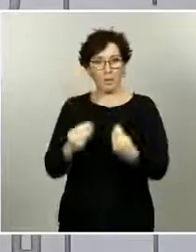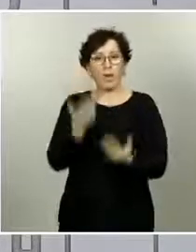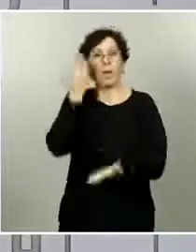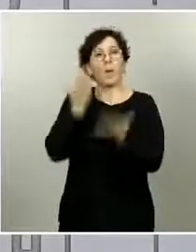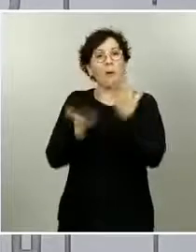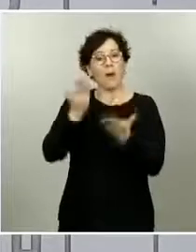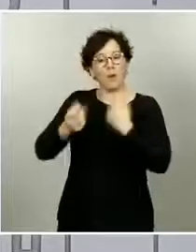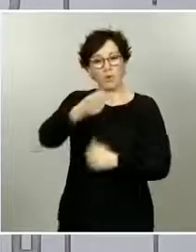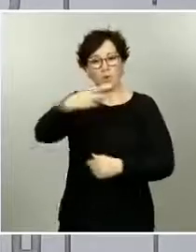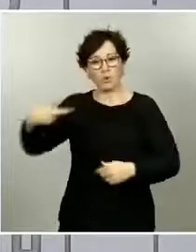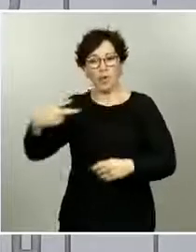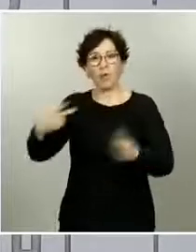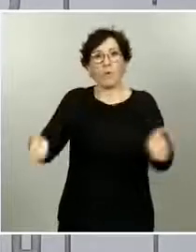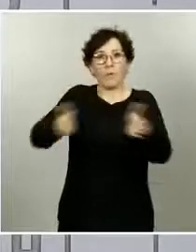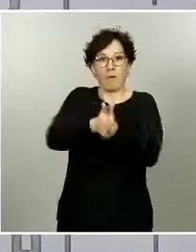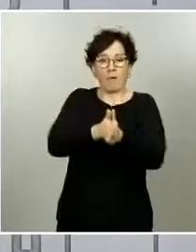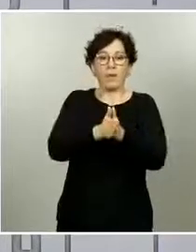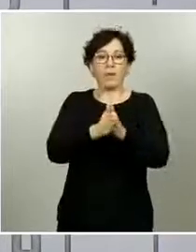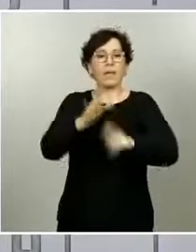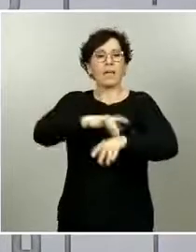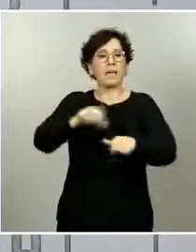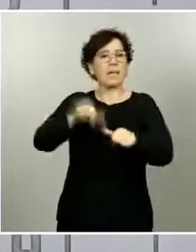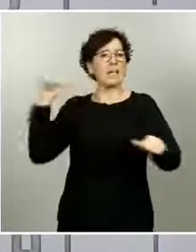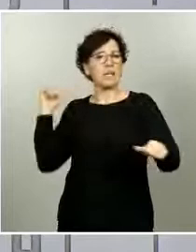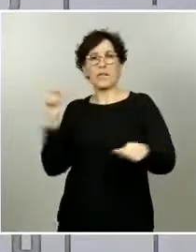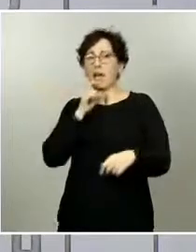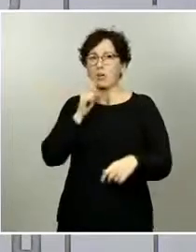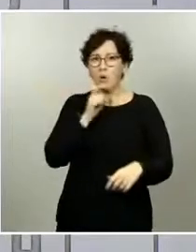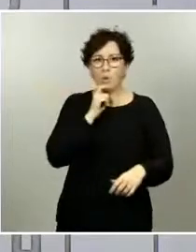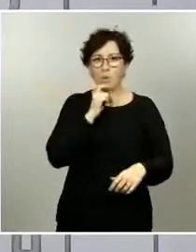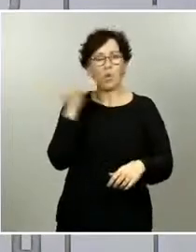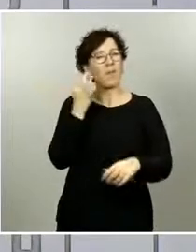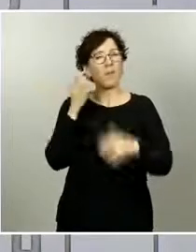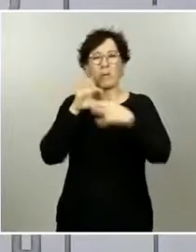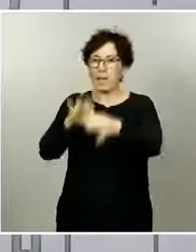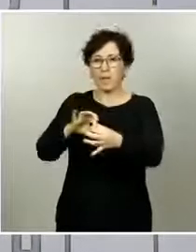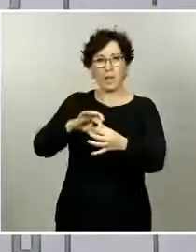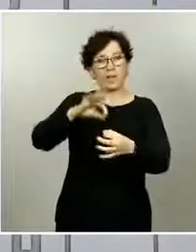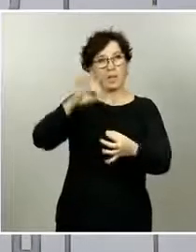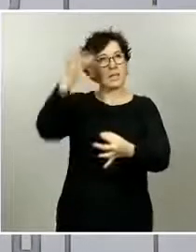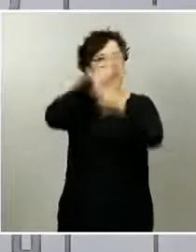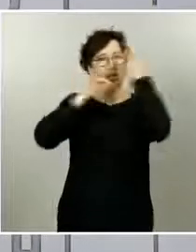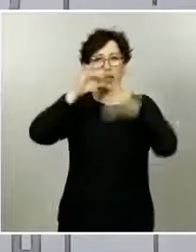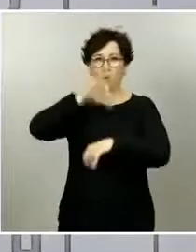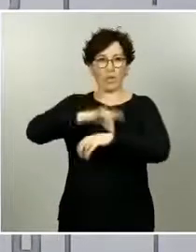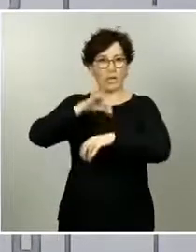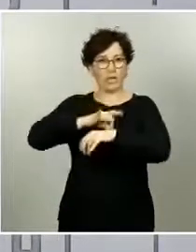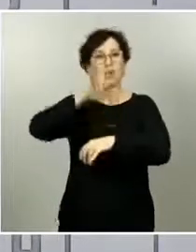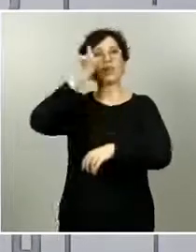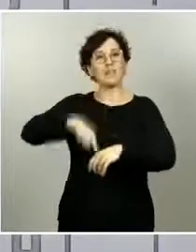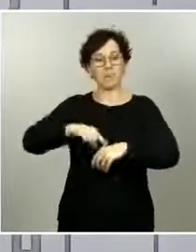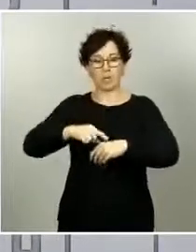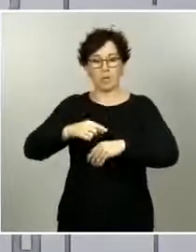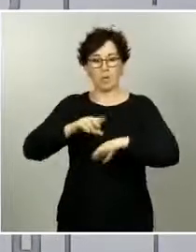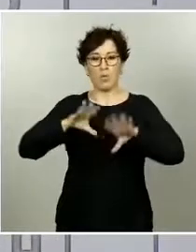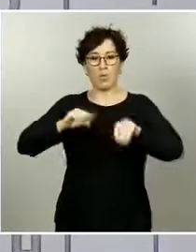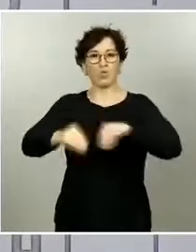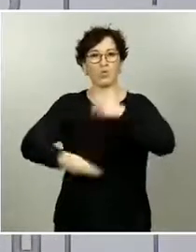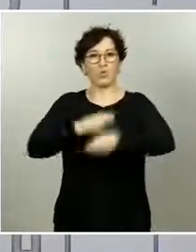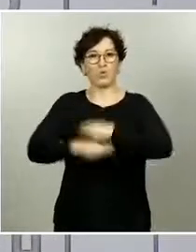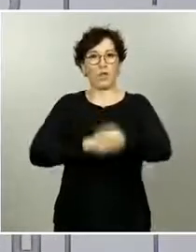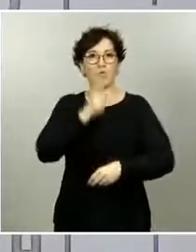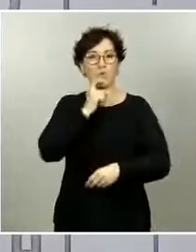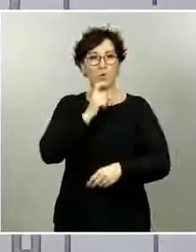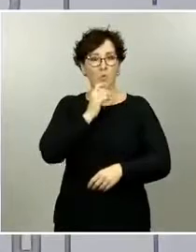cuidado con la interpretación, hay que evaluarlo junto con la clínica y mi posición personal es que esto debería estar asociado a un criterio